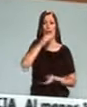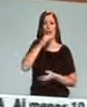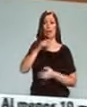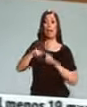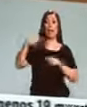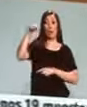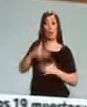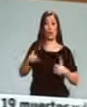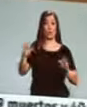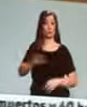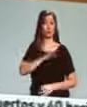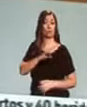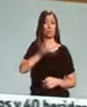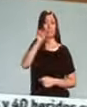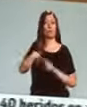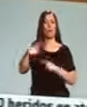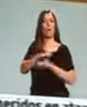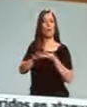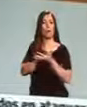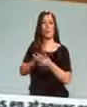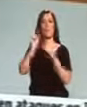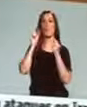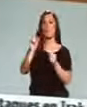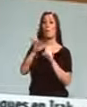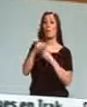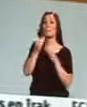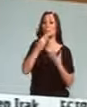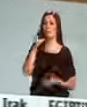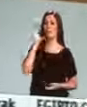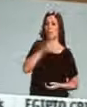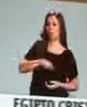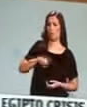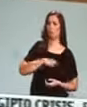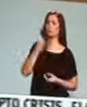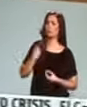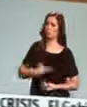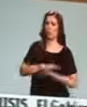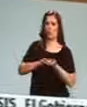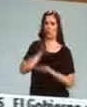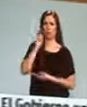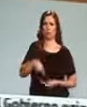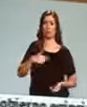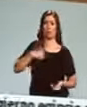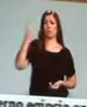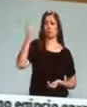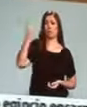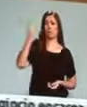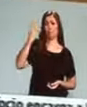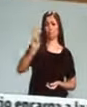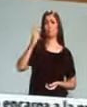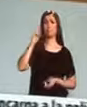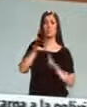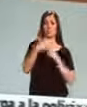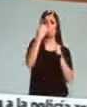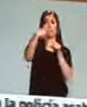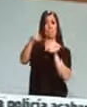debatimos en esta Cámara sobre este asunto en el debate sobre el Estado de la Nación. En numerosas ocasiones y en